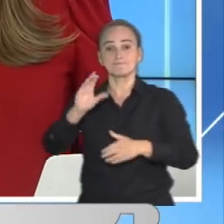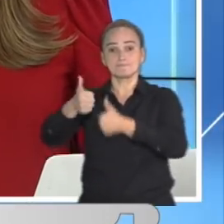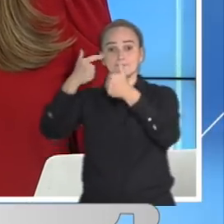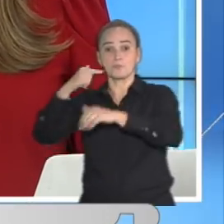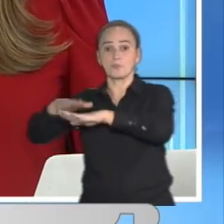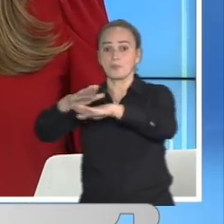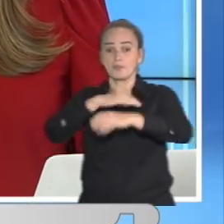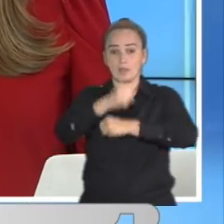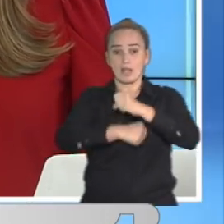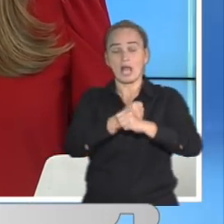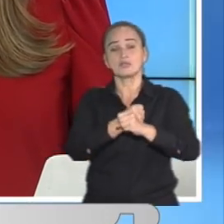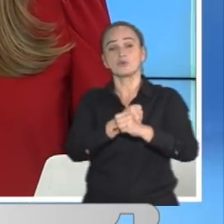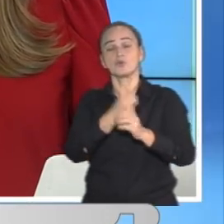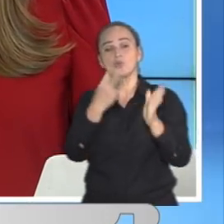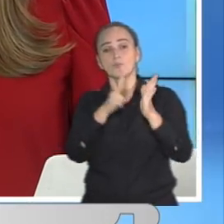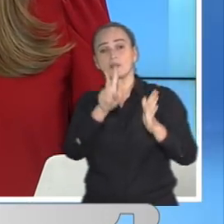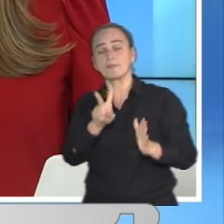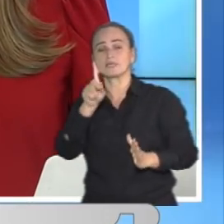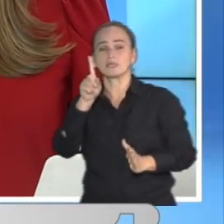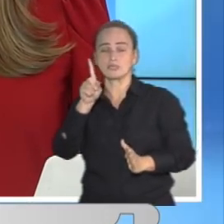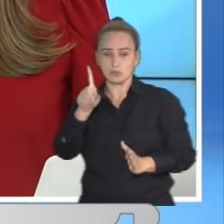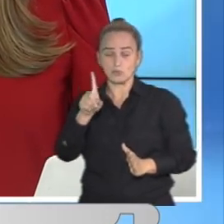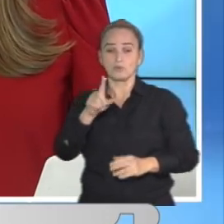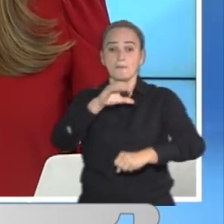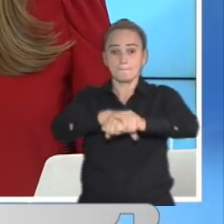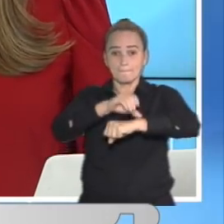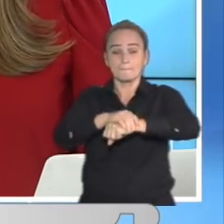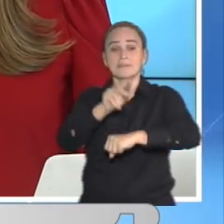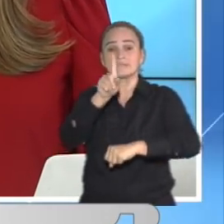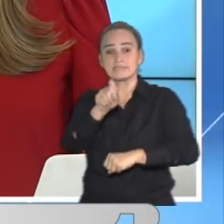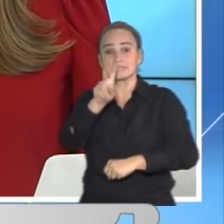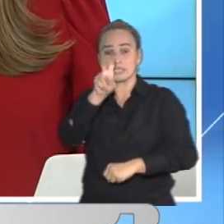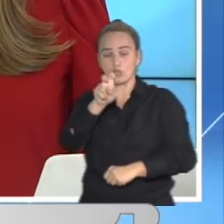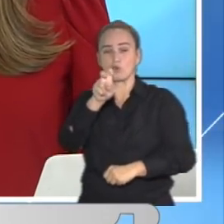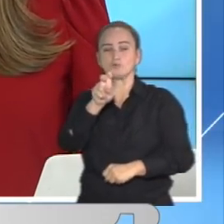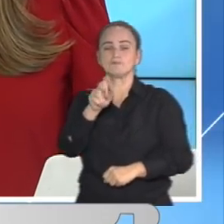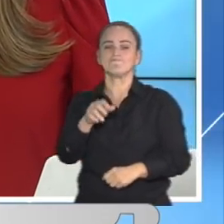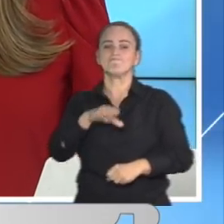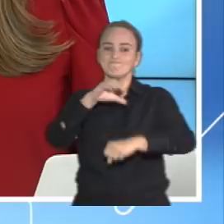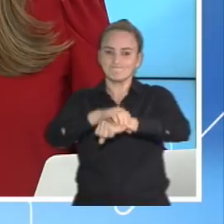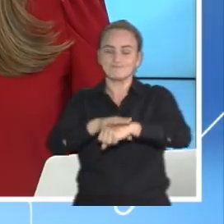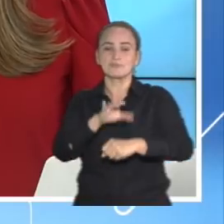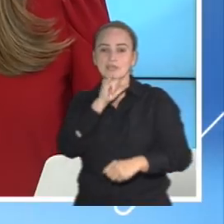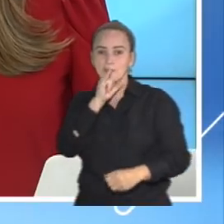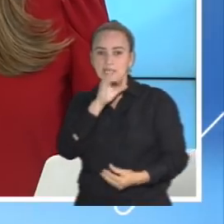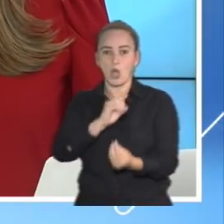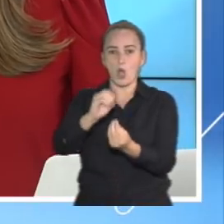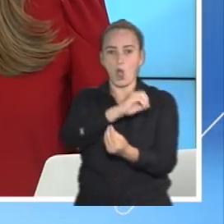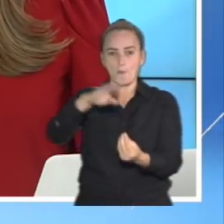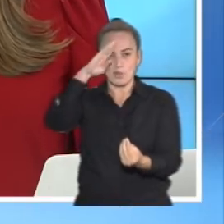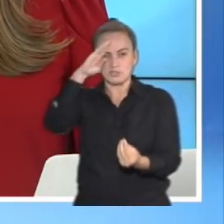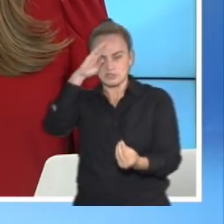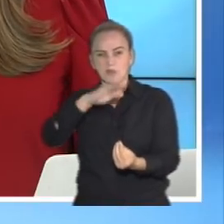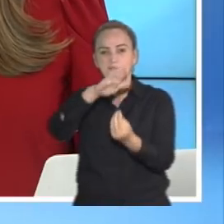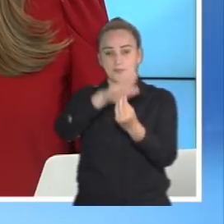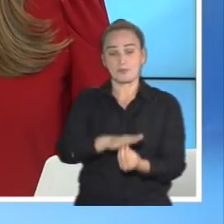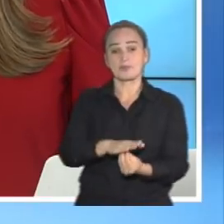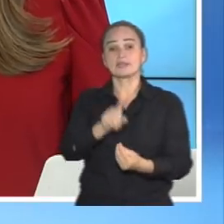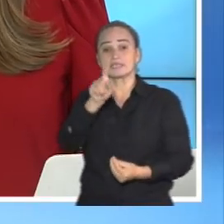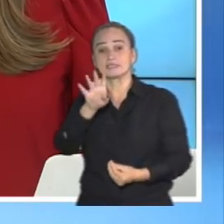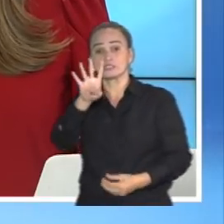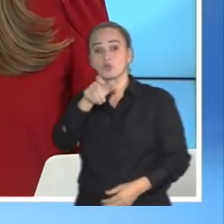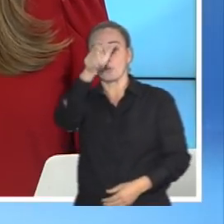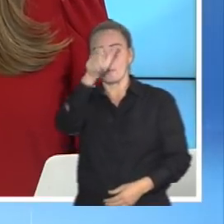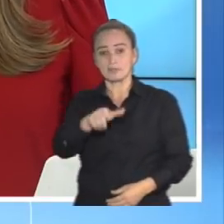autoridades, este año 62 personas han sido capturadas por este delito, violencia contra servidor público, y 75 policías han sido heridos